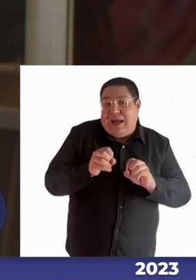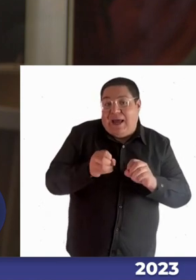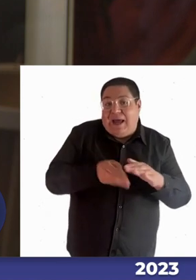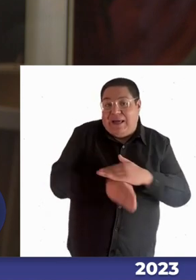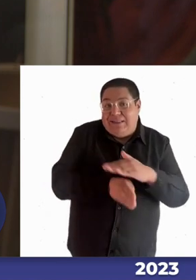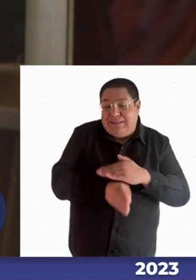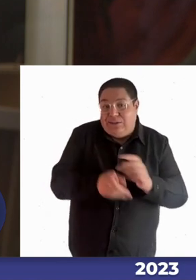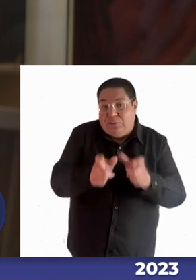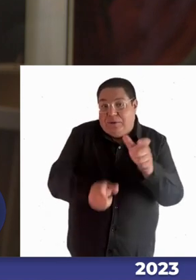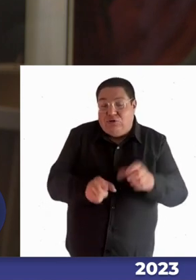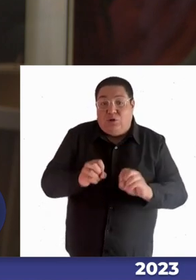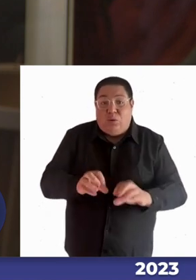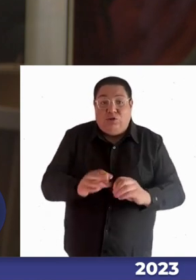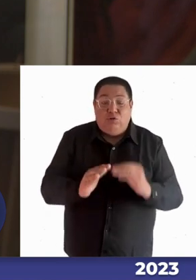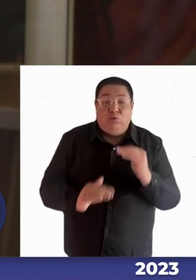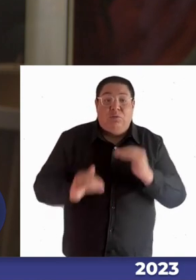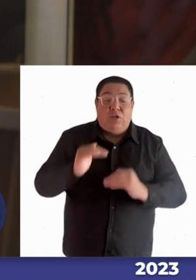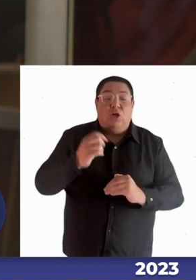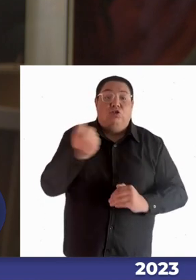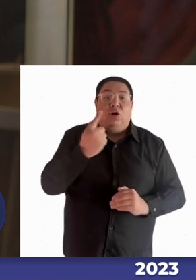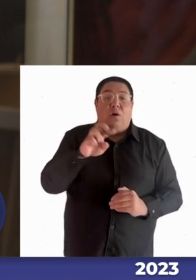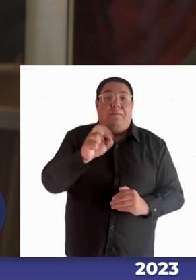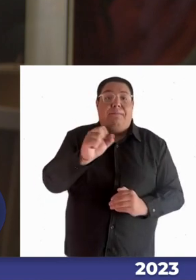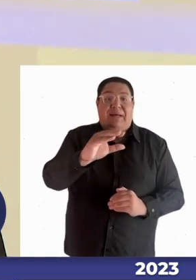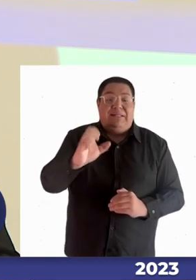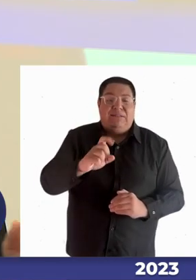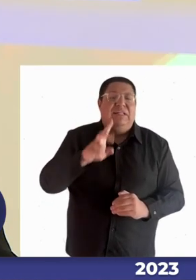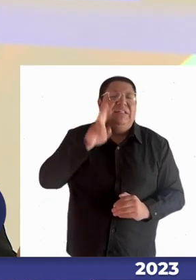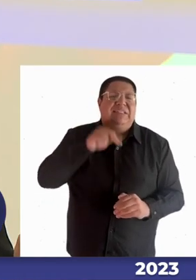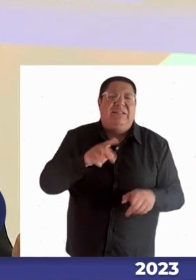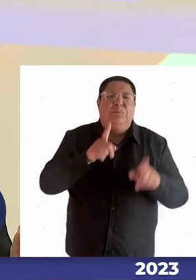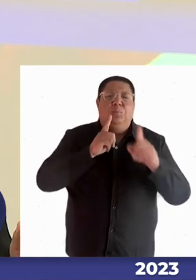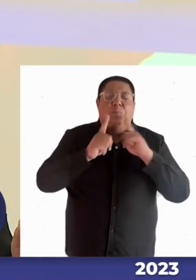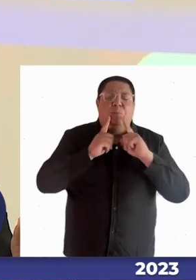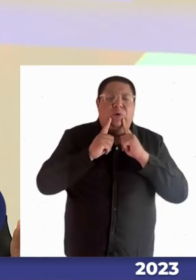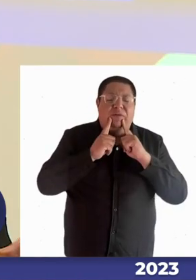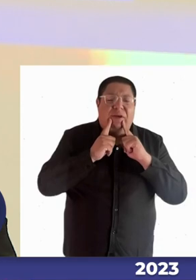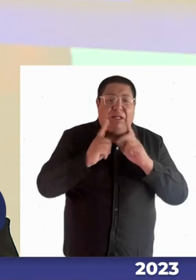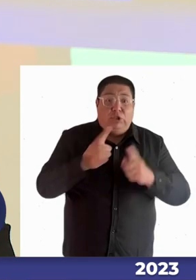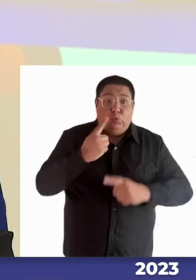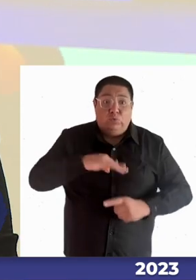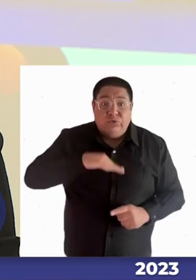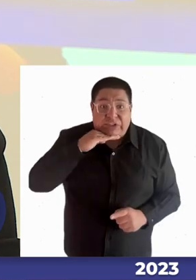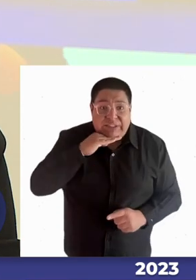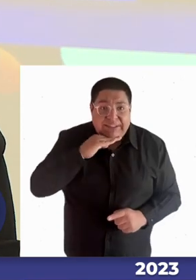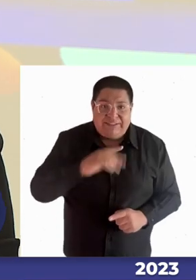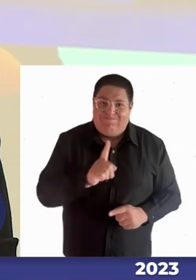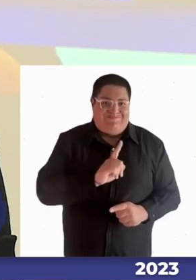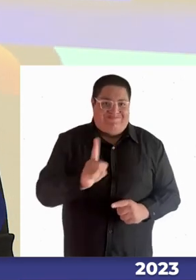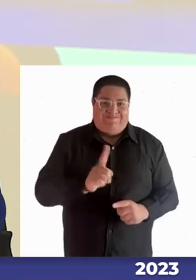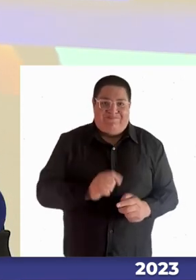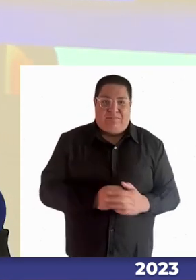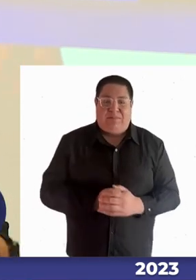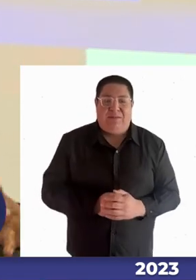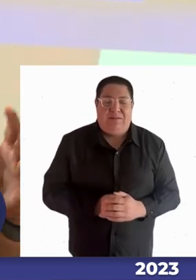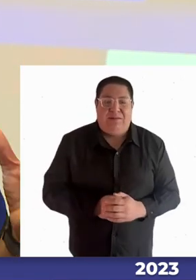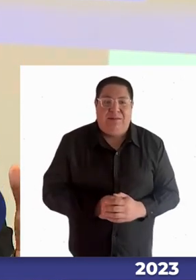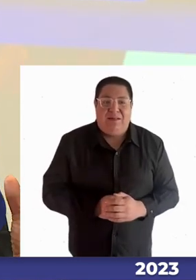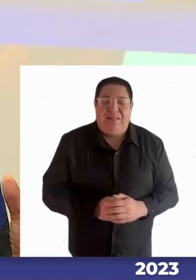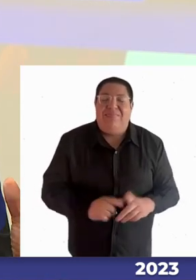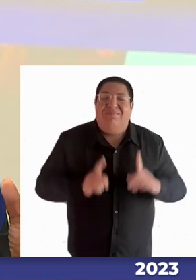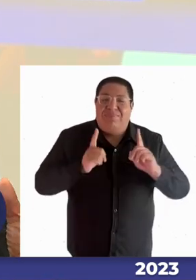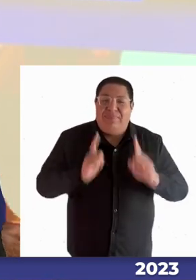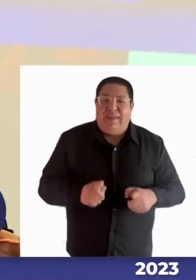solo a través del programa PASE sin prueba de acceso alguno, si es que no somos capaces de generar también